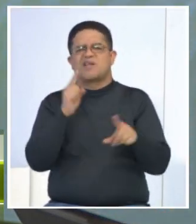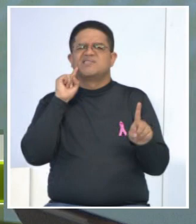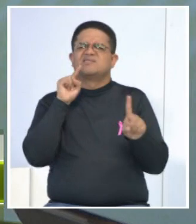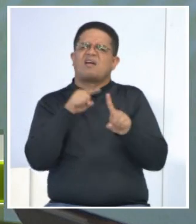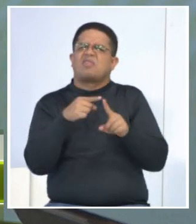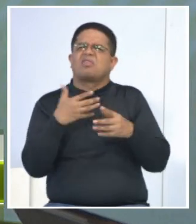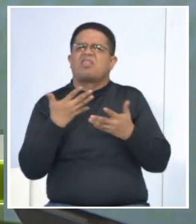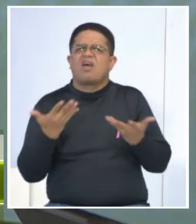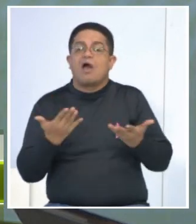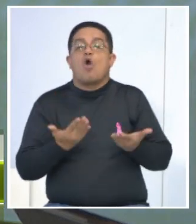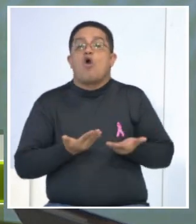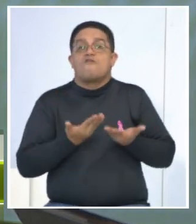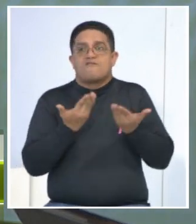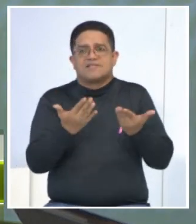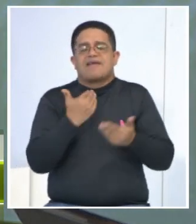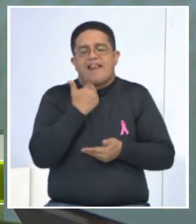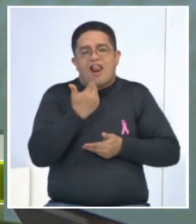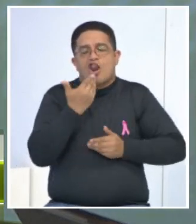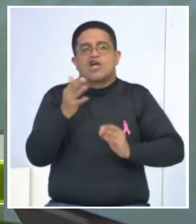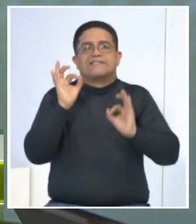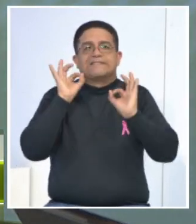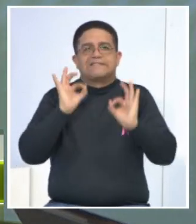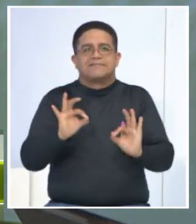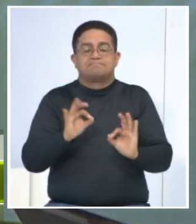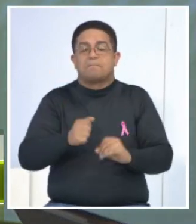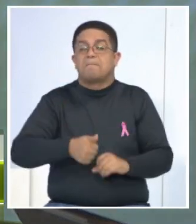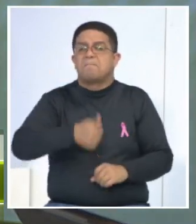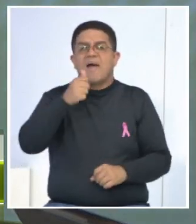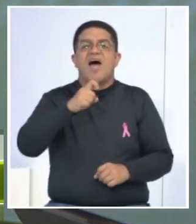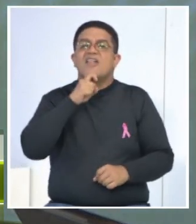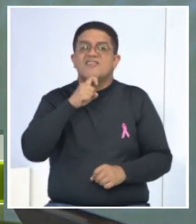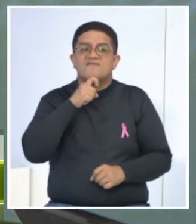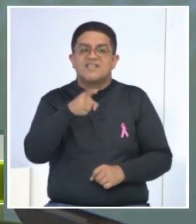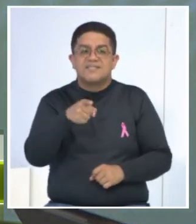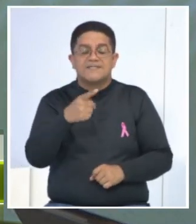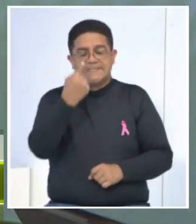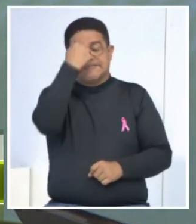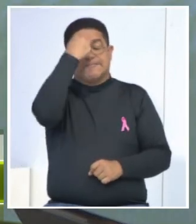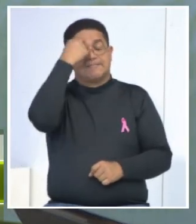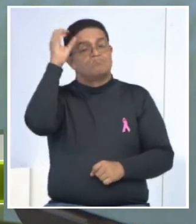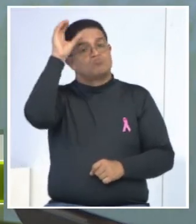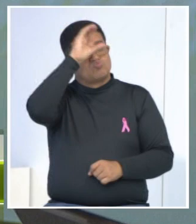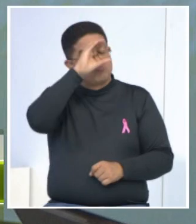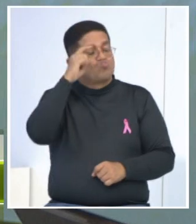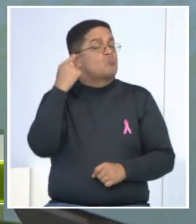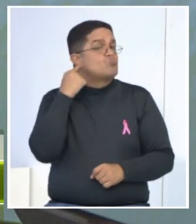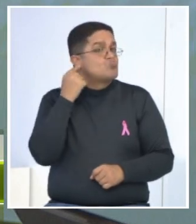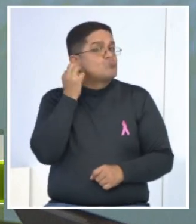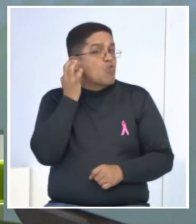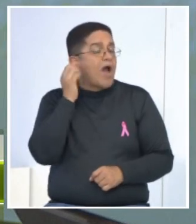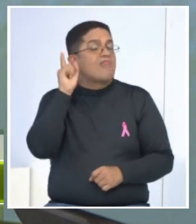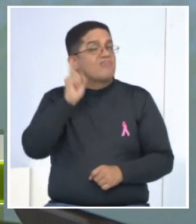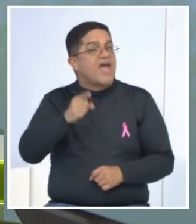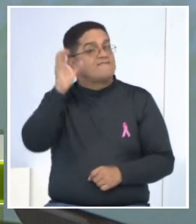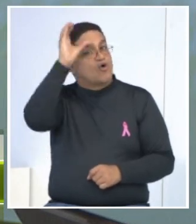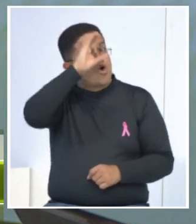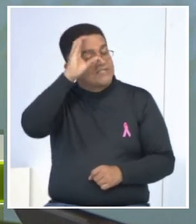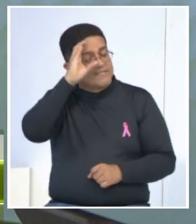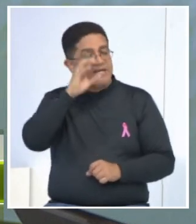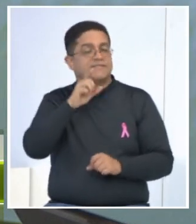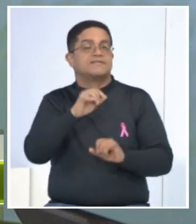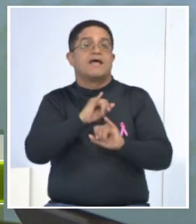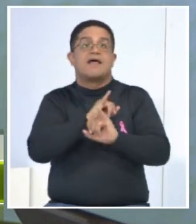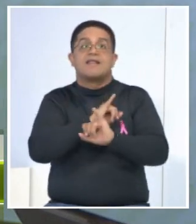ofrecer realmente la calidad, ya que la mujer... A mí me parece que lo más difícil es que la mujer concientice que tiene que acudir. Después que tú tienes una mujer que ya